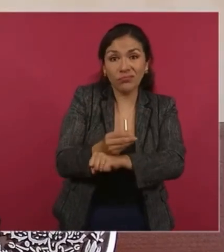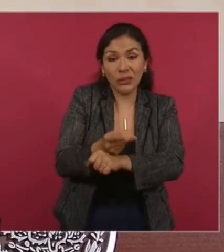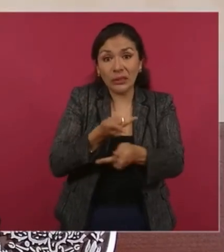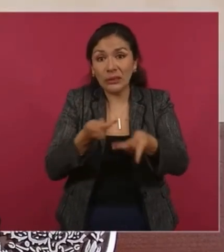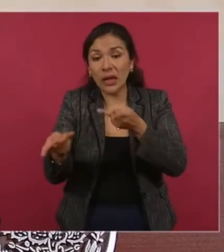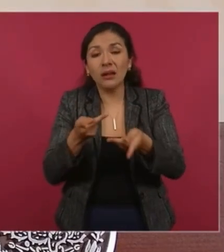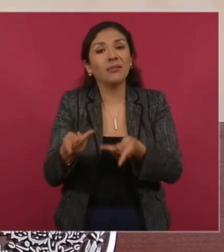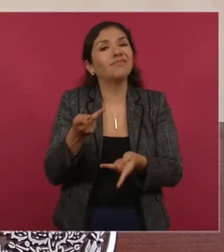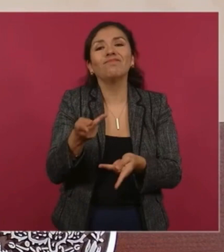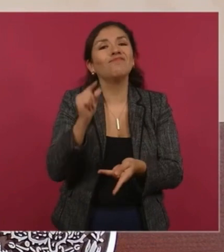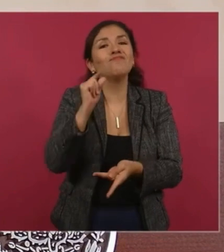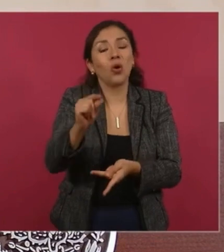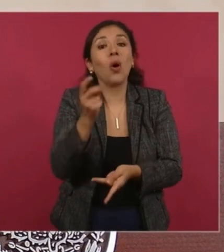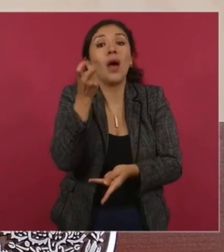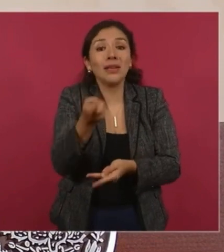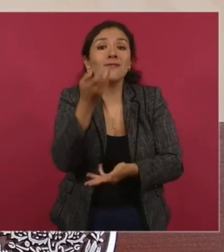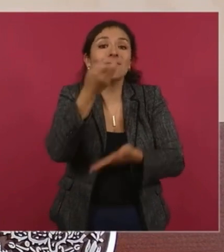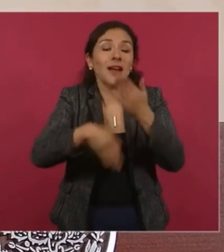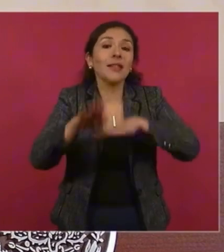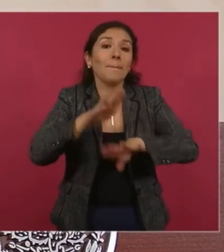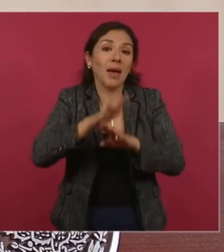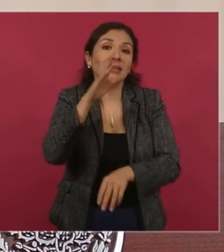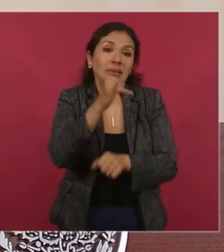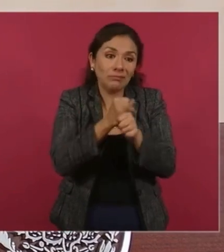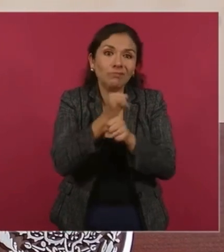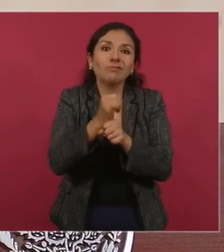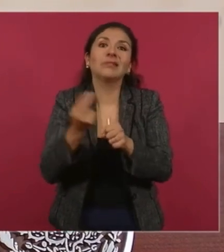lo que necesitamos. Entonces,